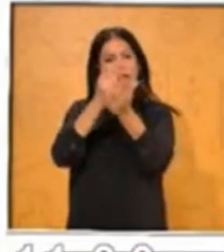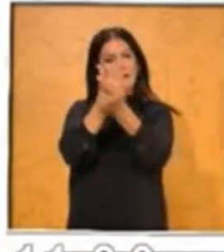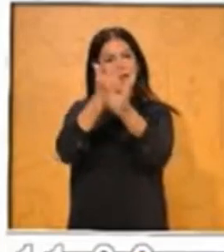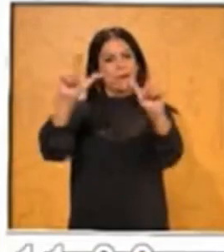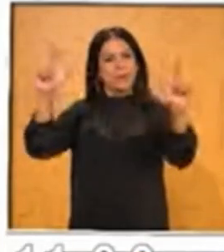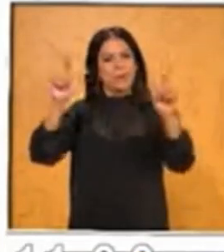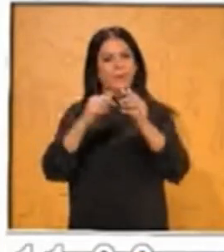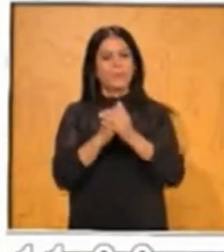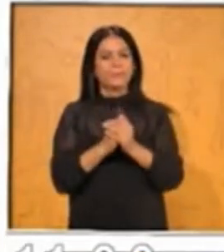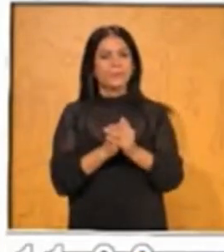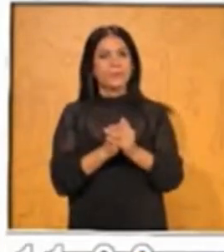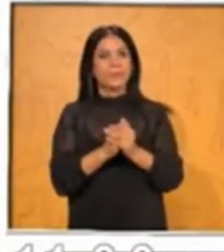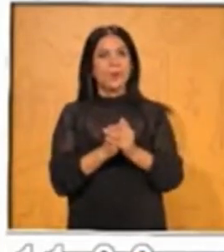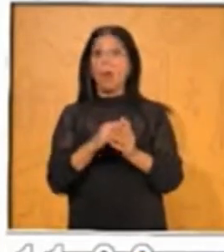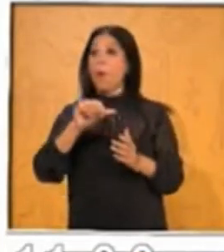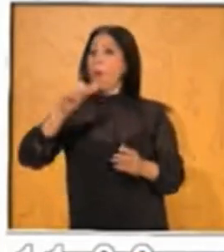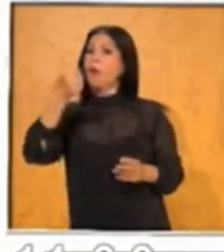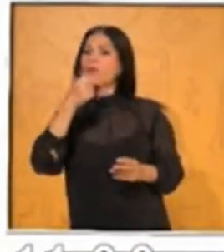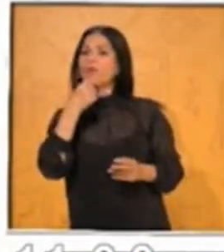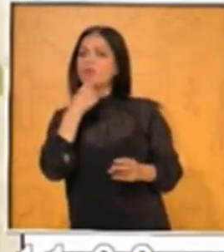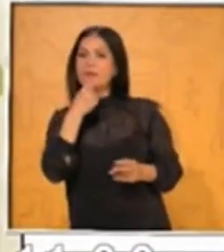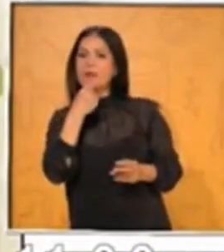dado con imágenes de caricaturas.